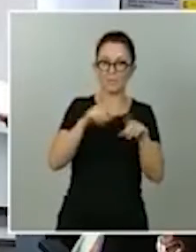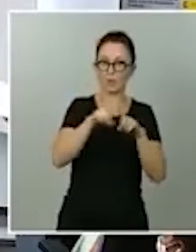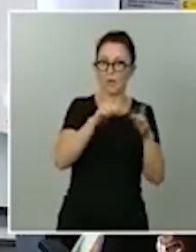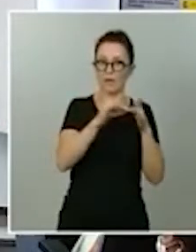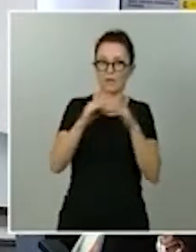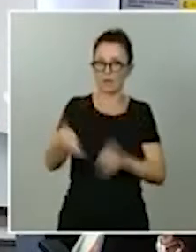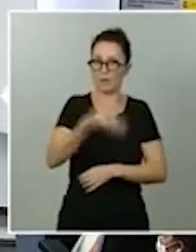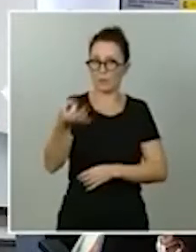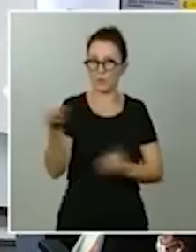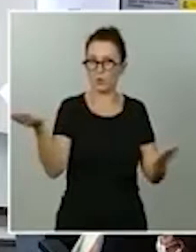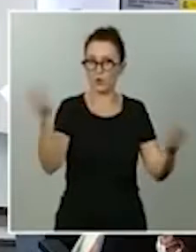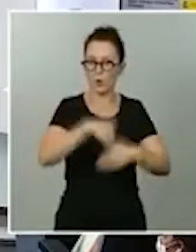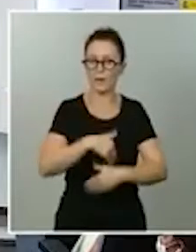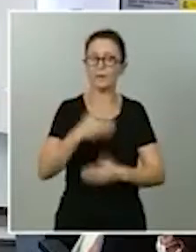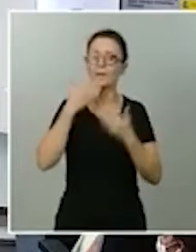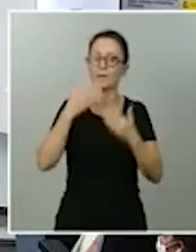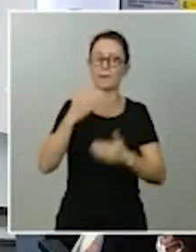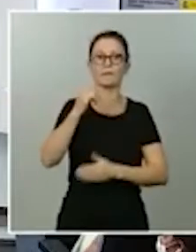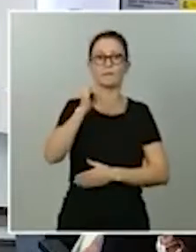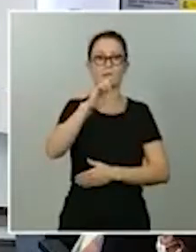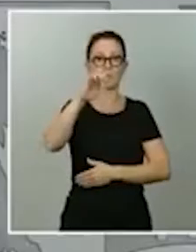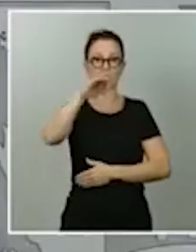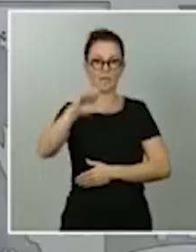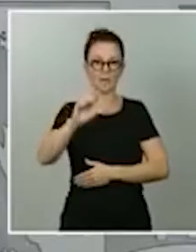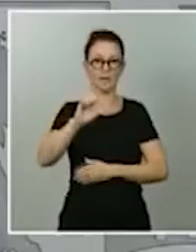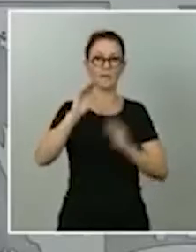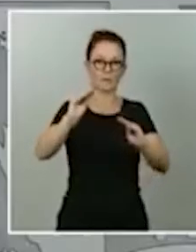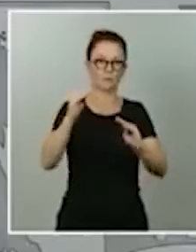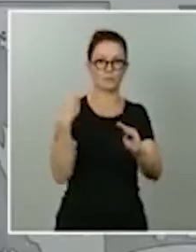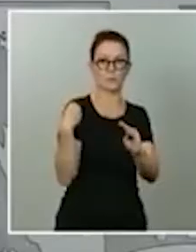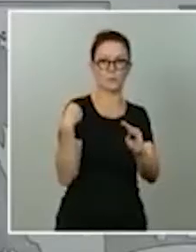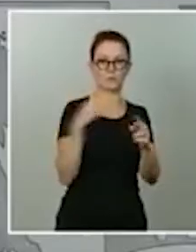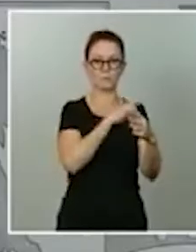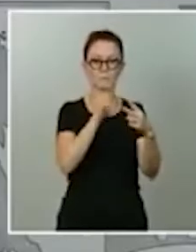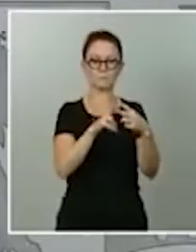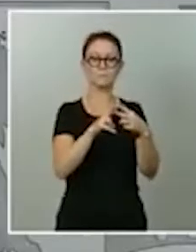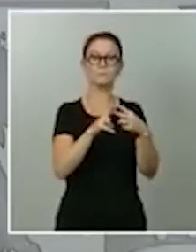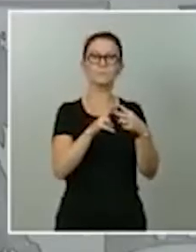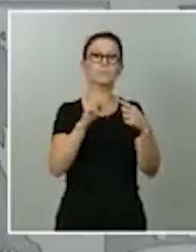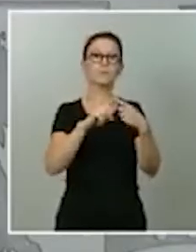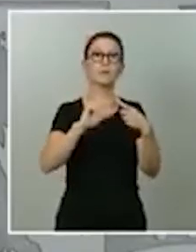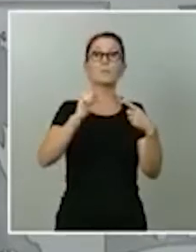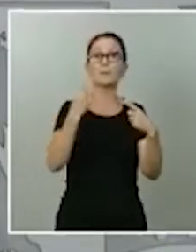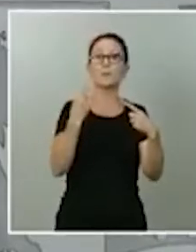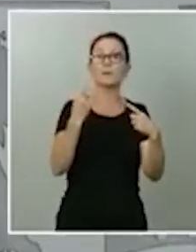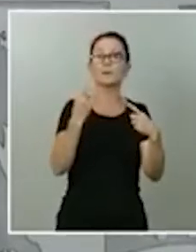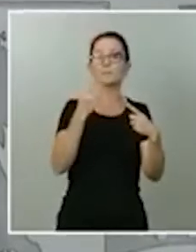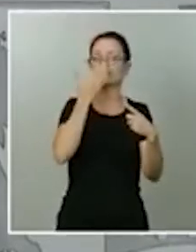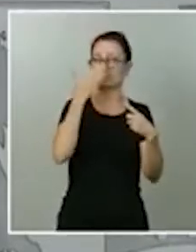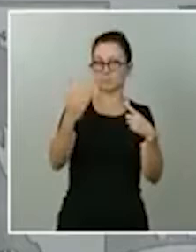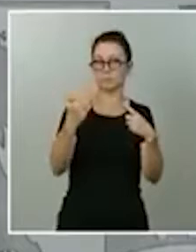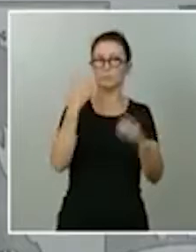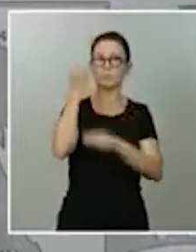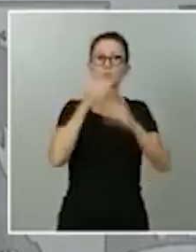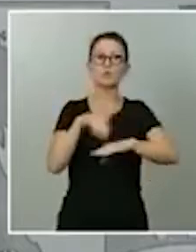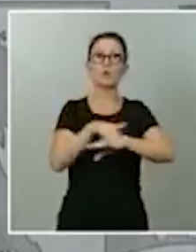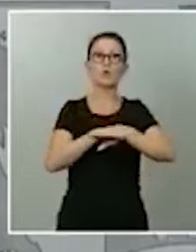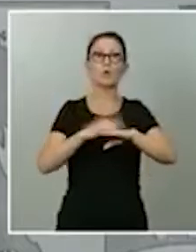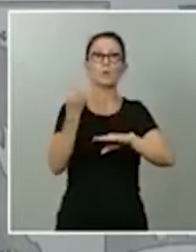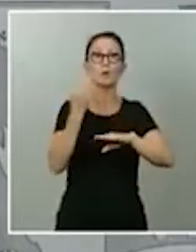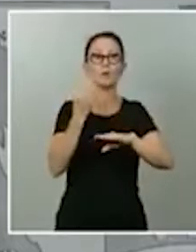Irene, por tus preguntas. En relación con la primera, creo que lo que tiene que hacer el gobierno es fortalecer el estado autonómico.